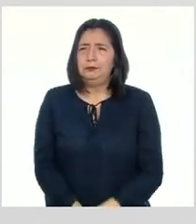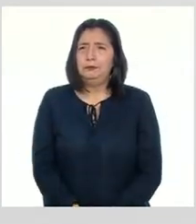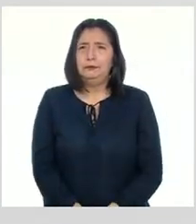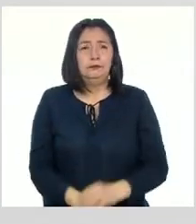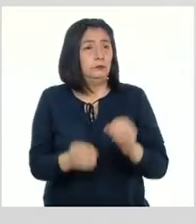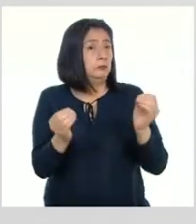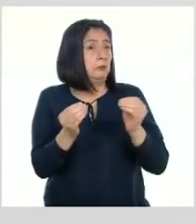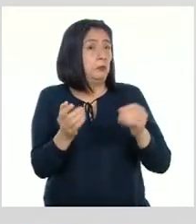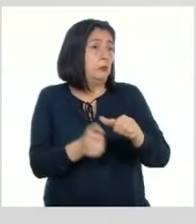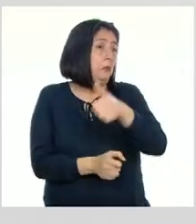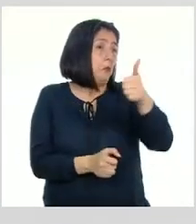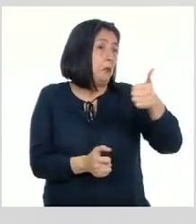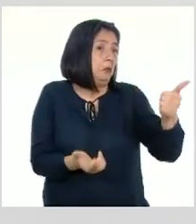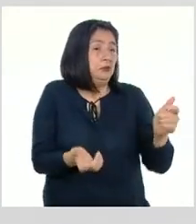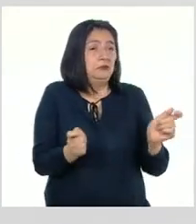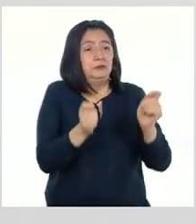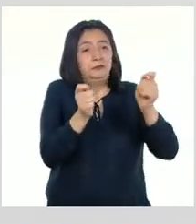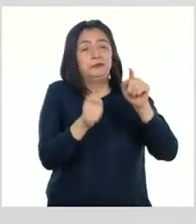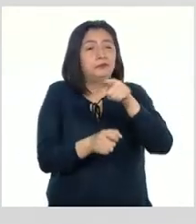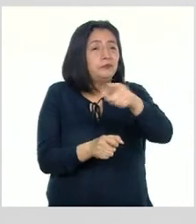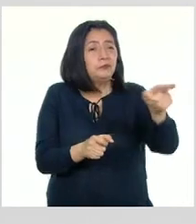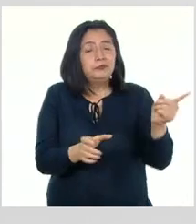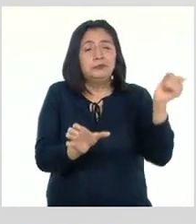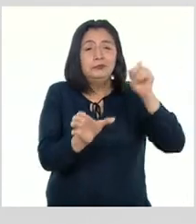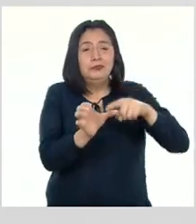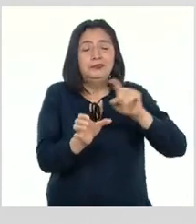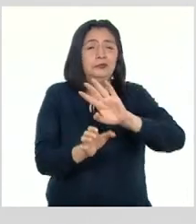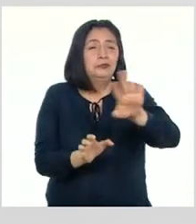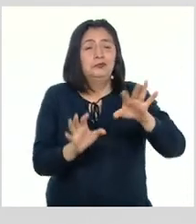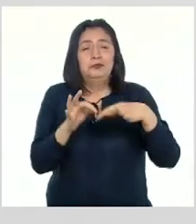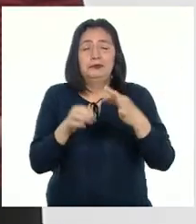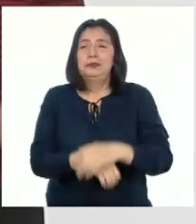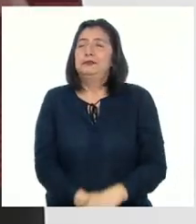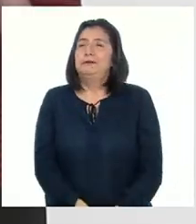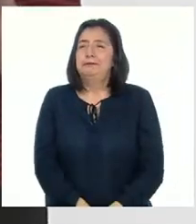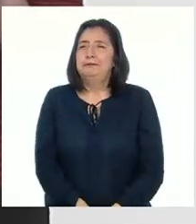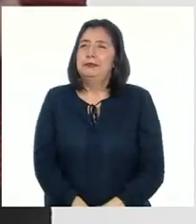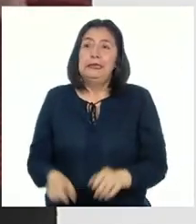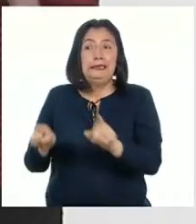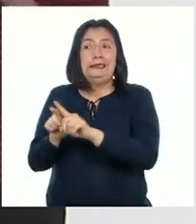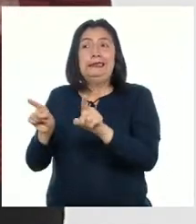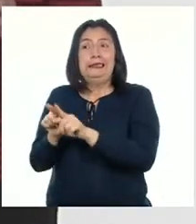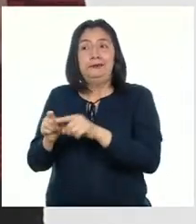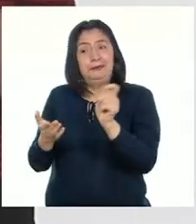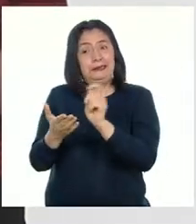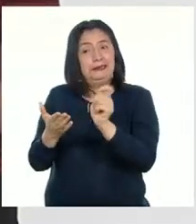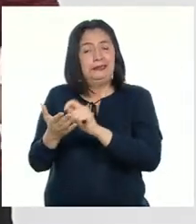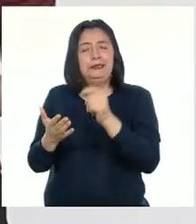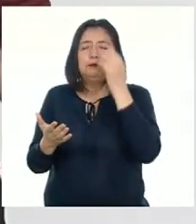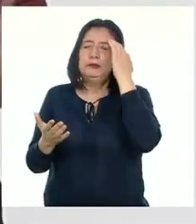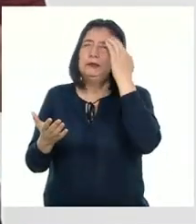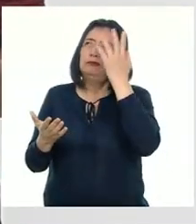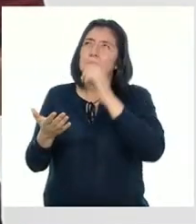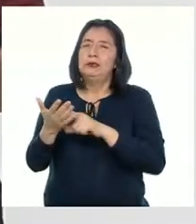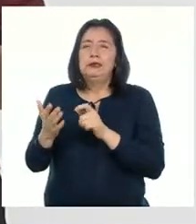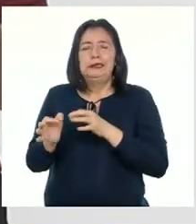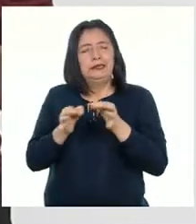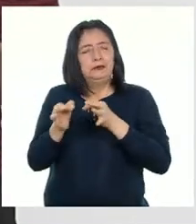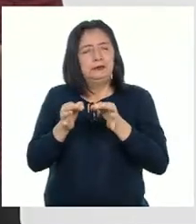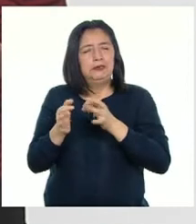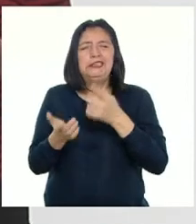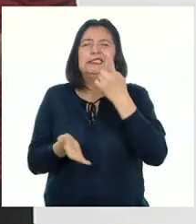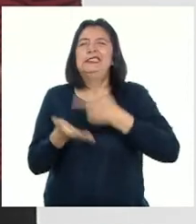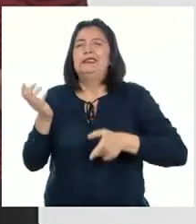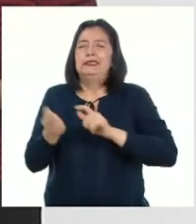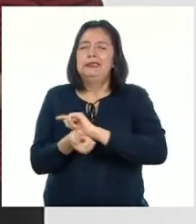O sobre otra en la que hayan participado con su familia Y también escriban sus reflexiones y describan qué